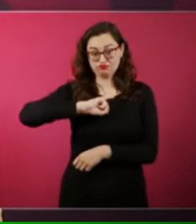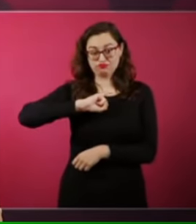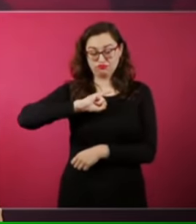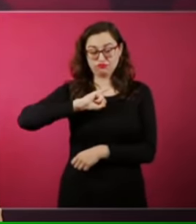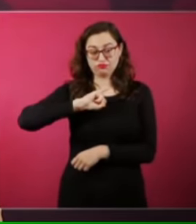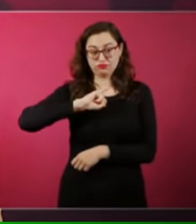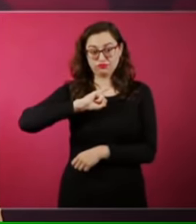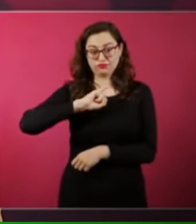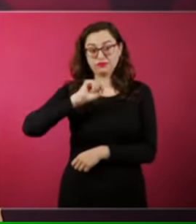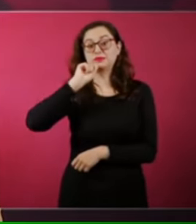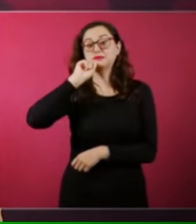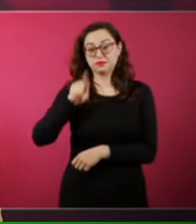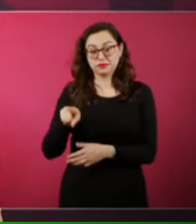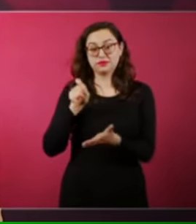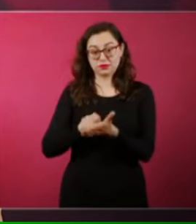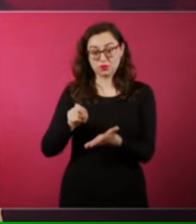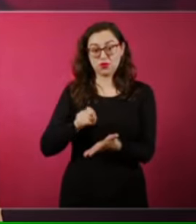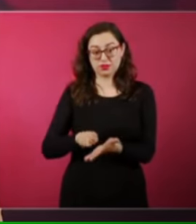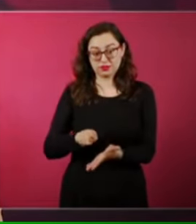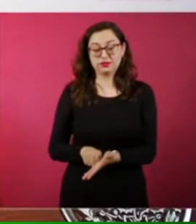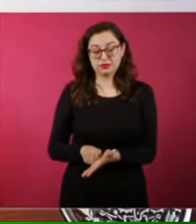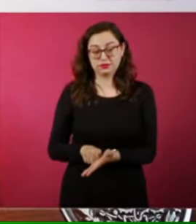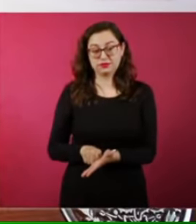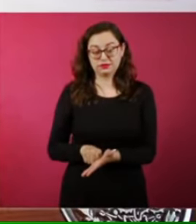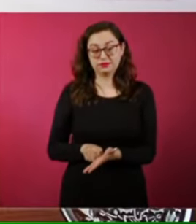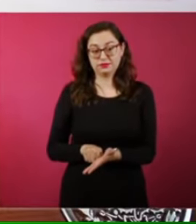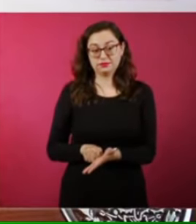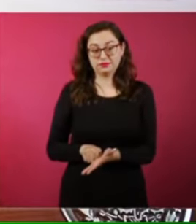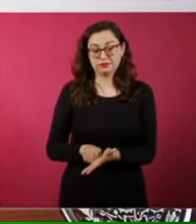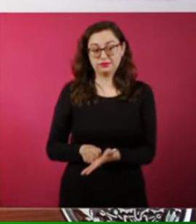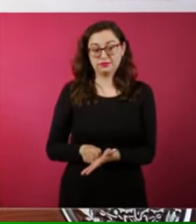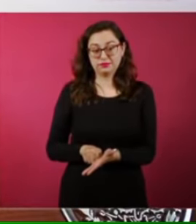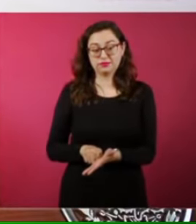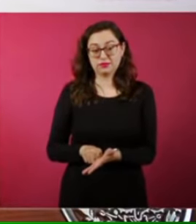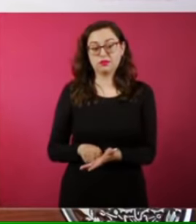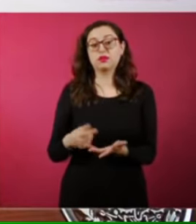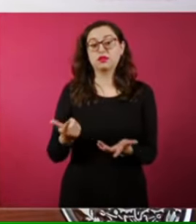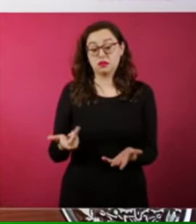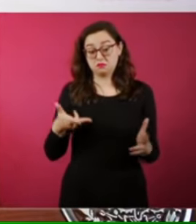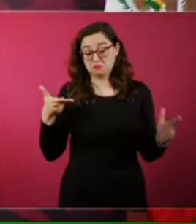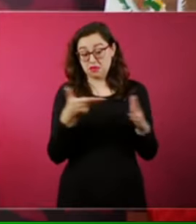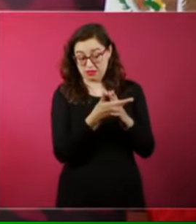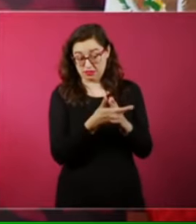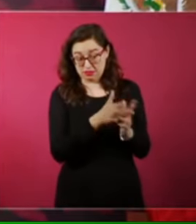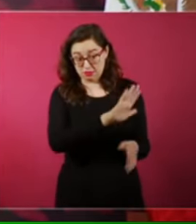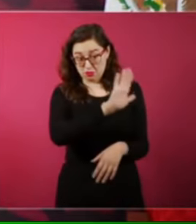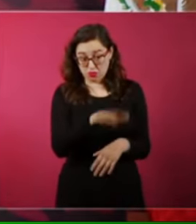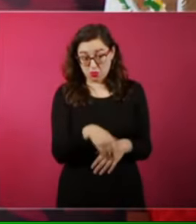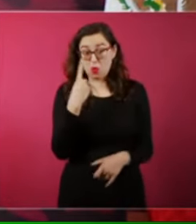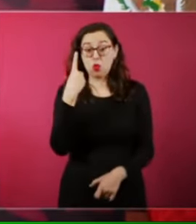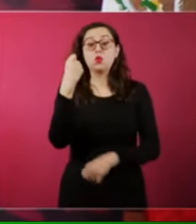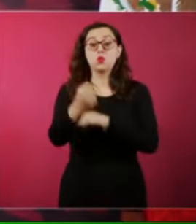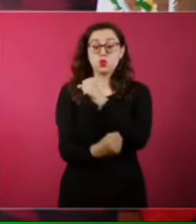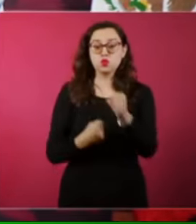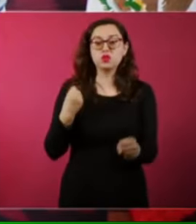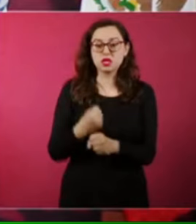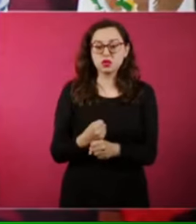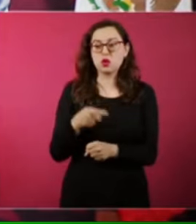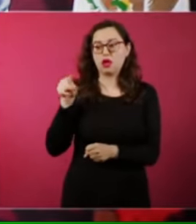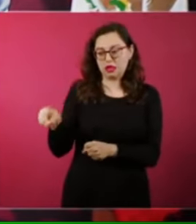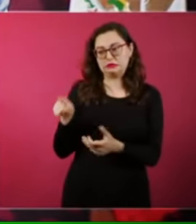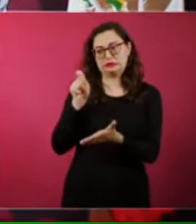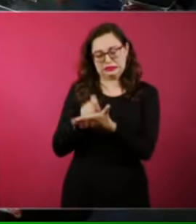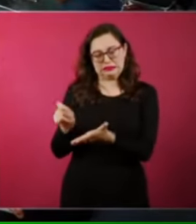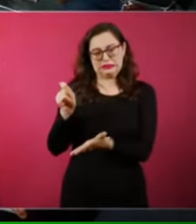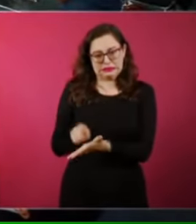es al mismo tiempo escritor, conservador. Y al año de esos hechos, escribe un